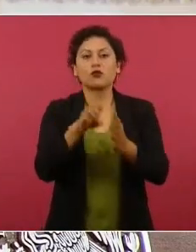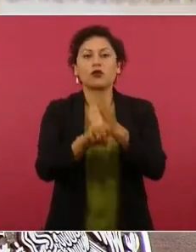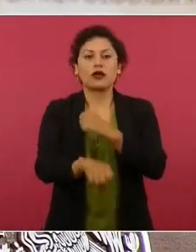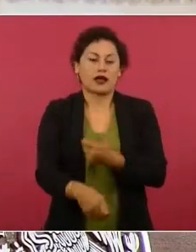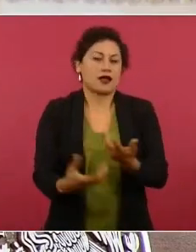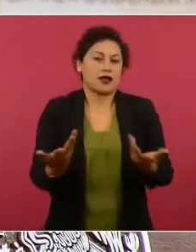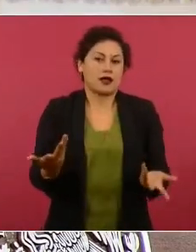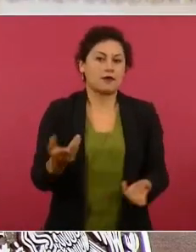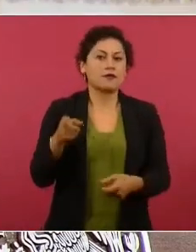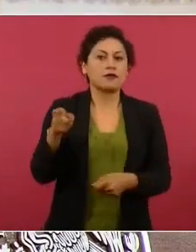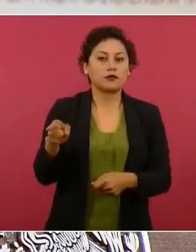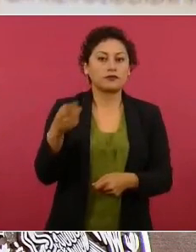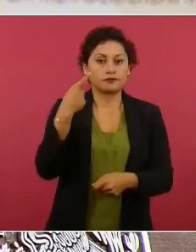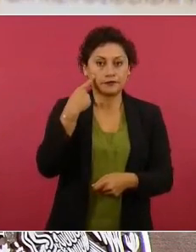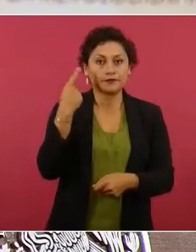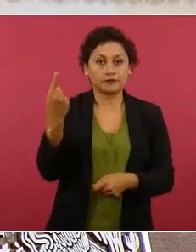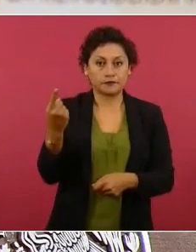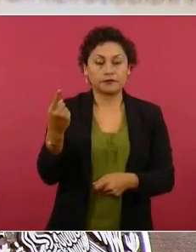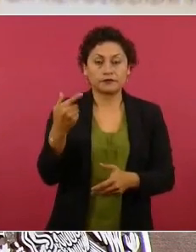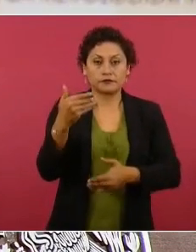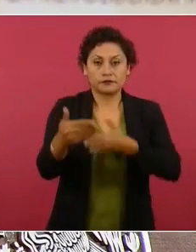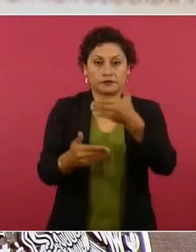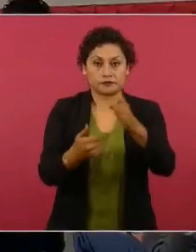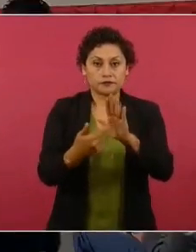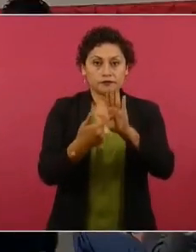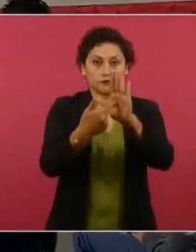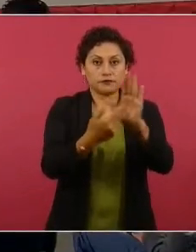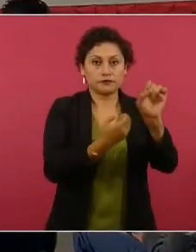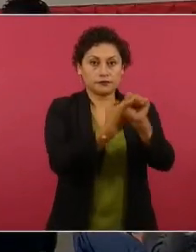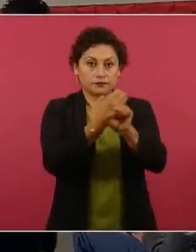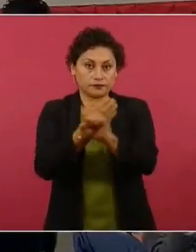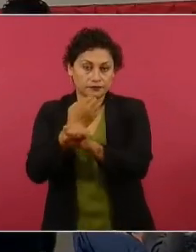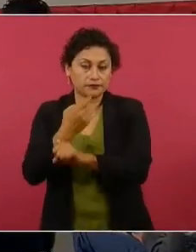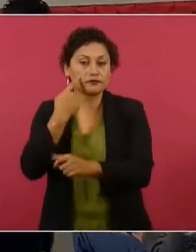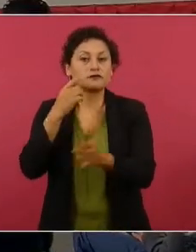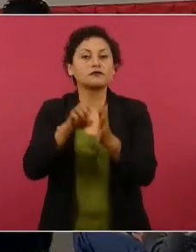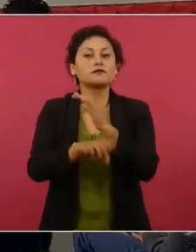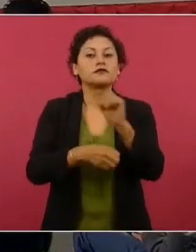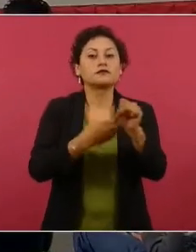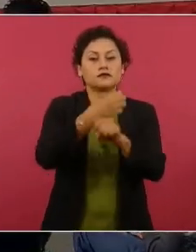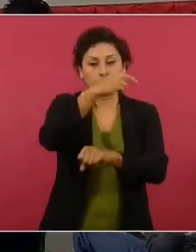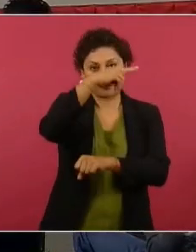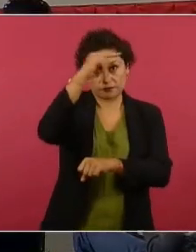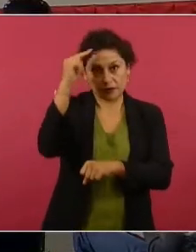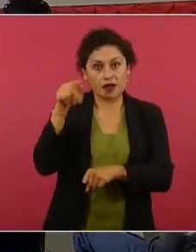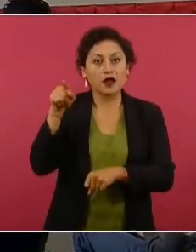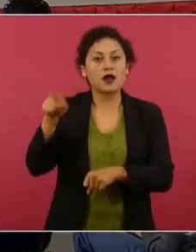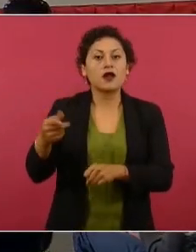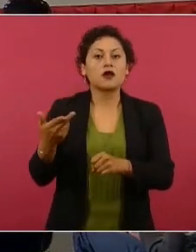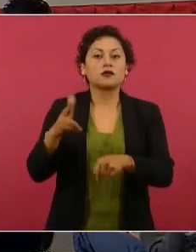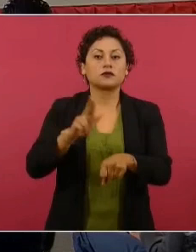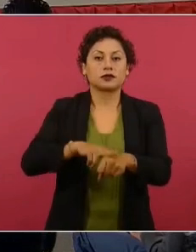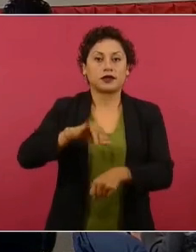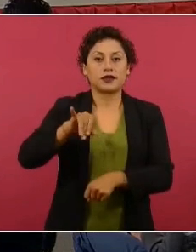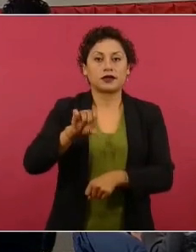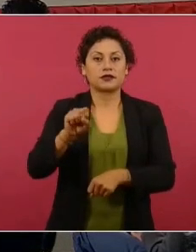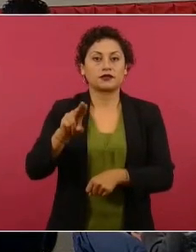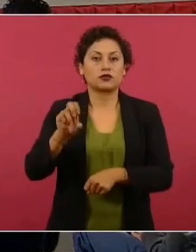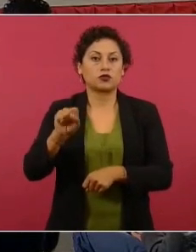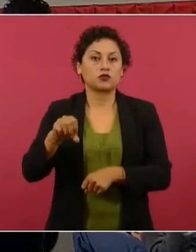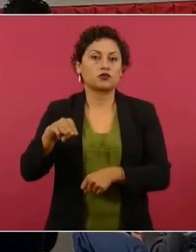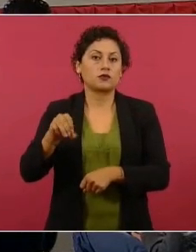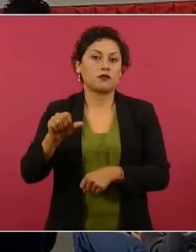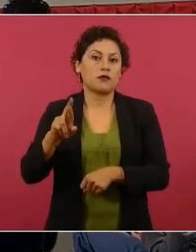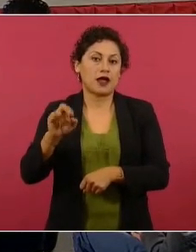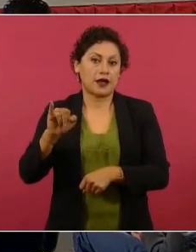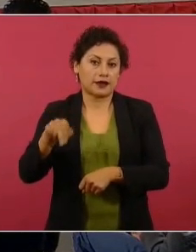estado, vamos a ver ya los avances por estado, de Nayarit con el Hospital Mixto de Jesús María. Para ver ya